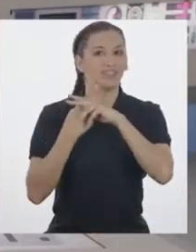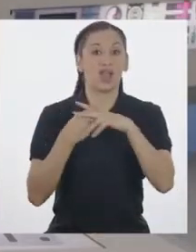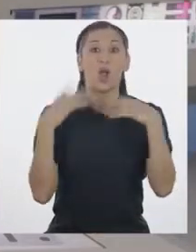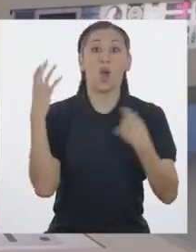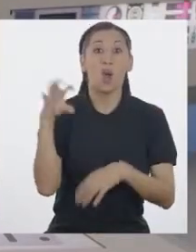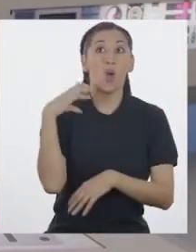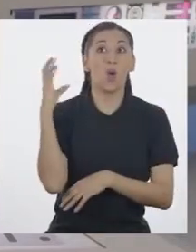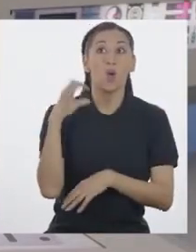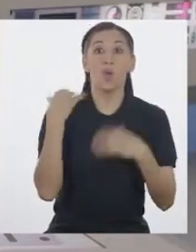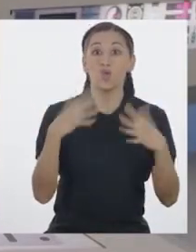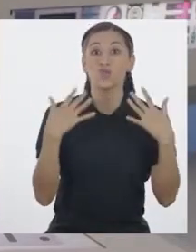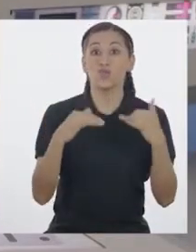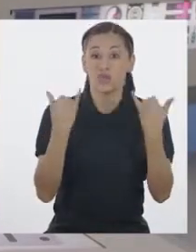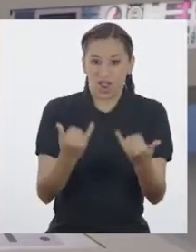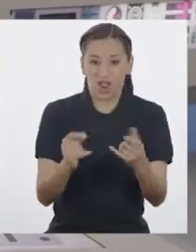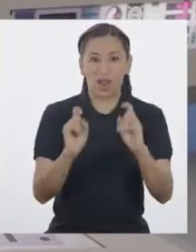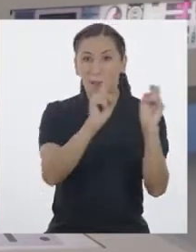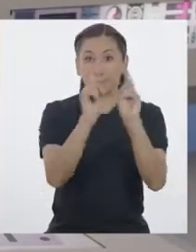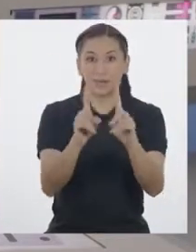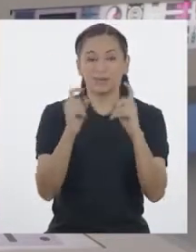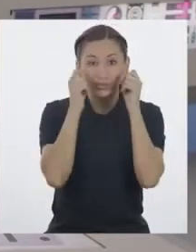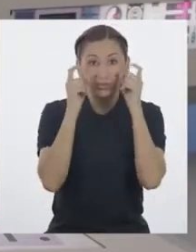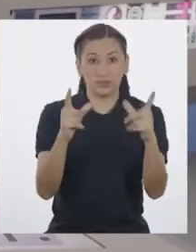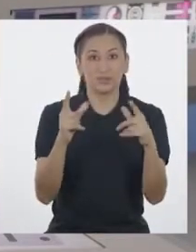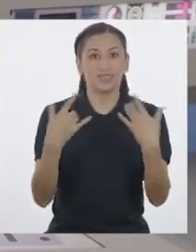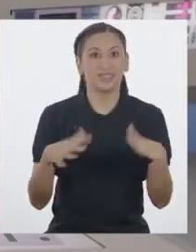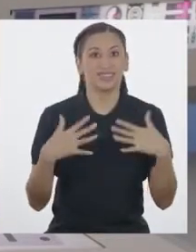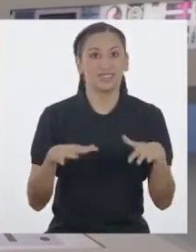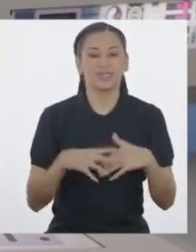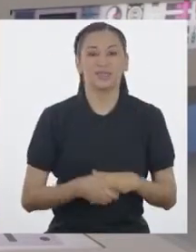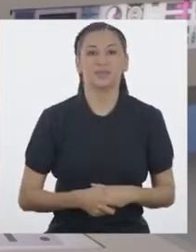¡Es hora de la pregunta sorpresa!